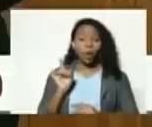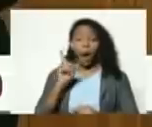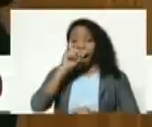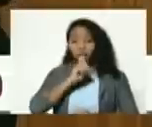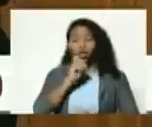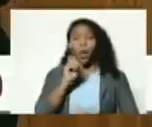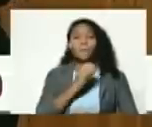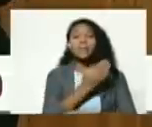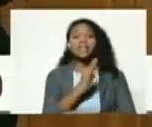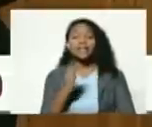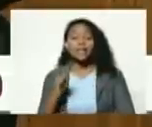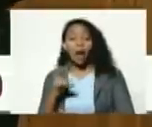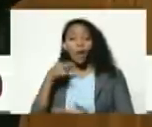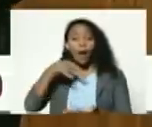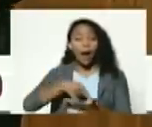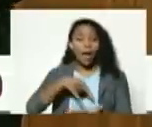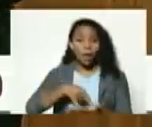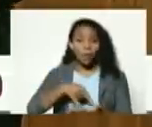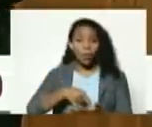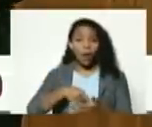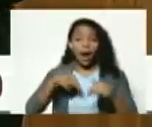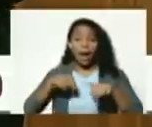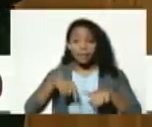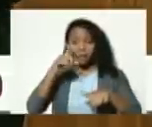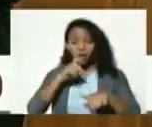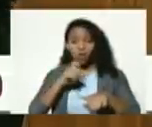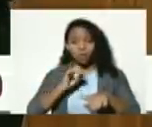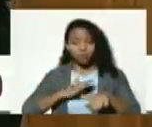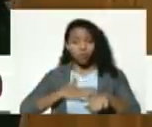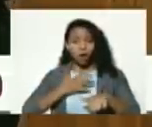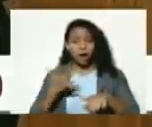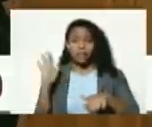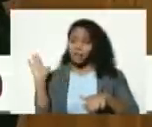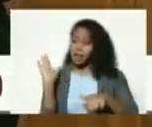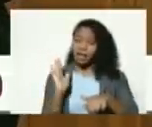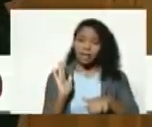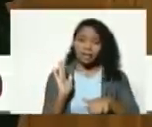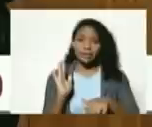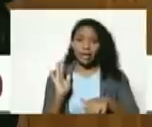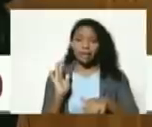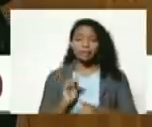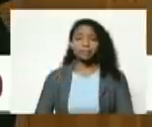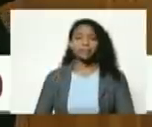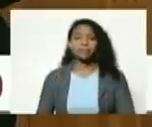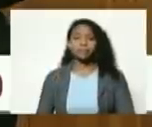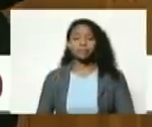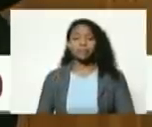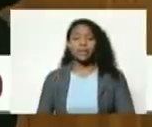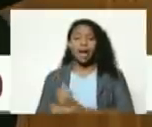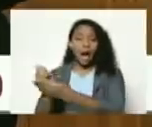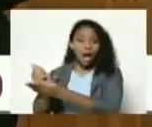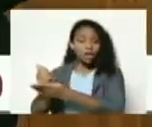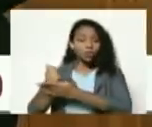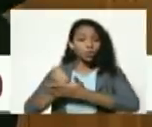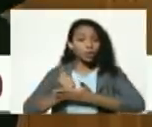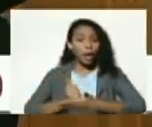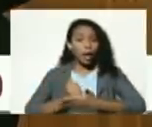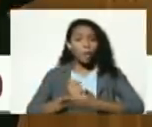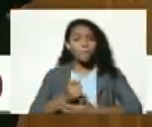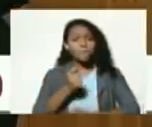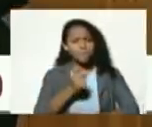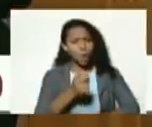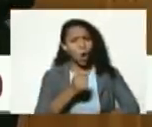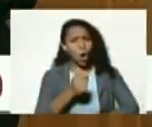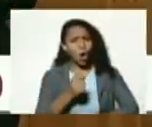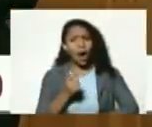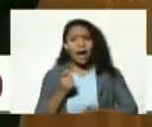año bicentenario de Carabobo vendría a ayudar un poco a